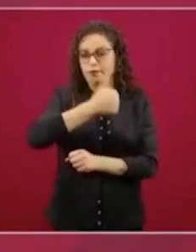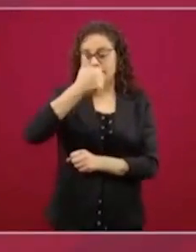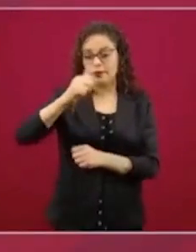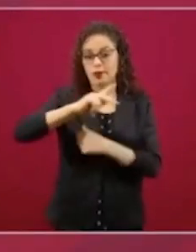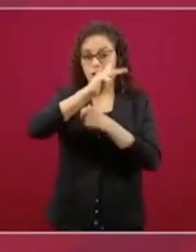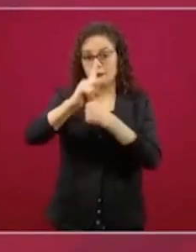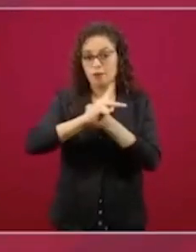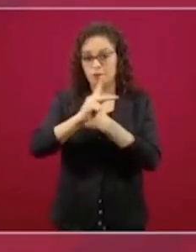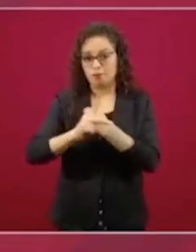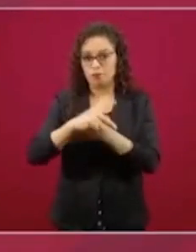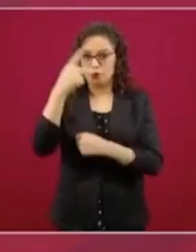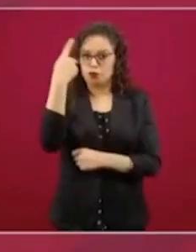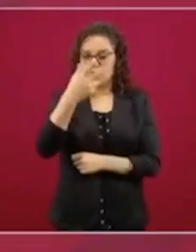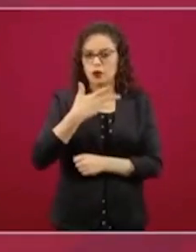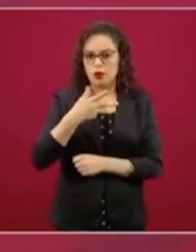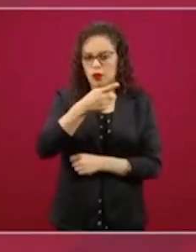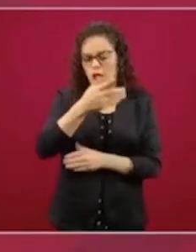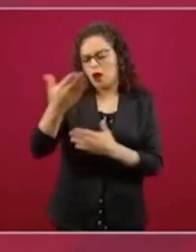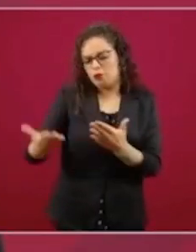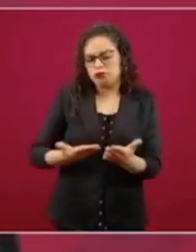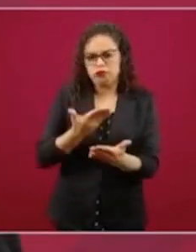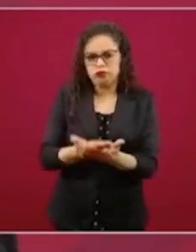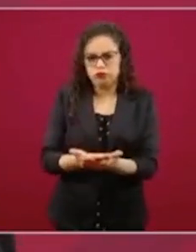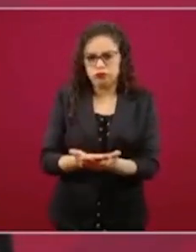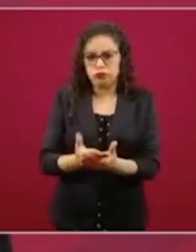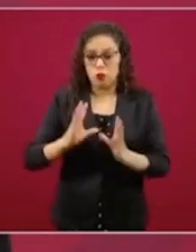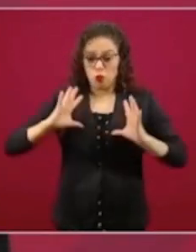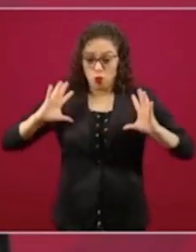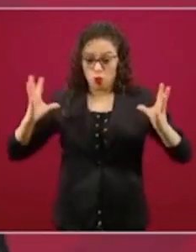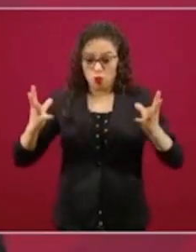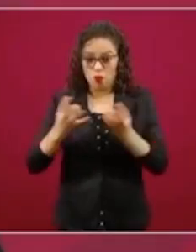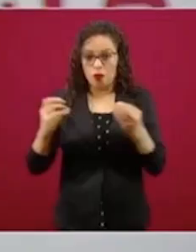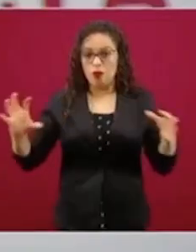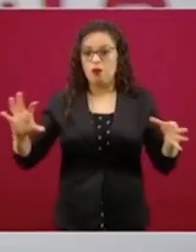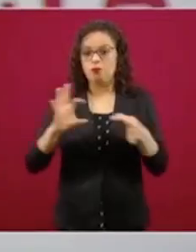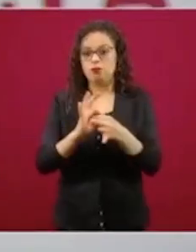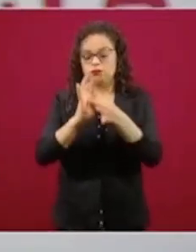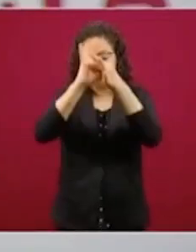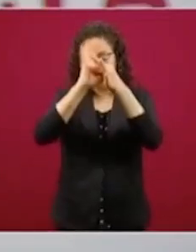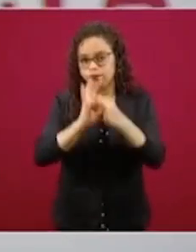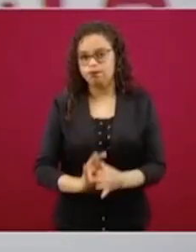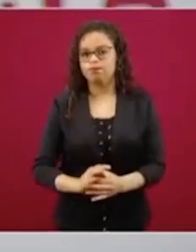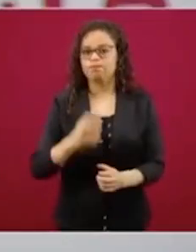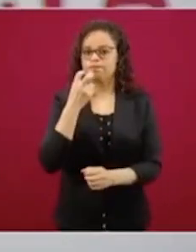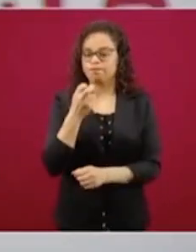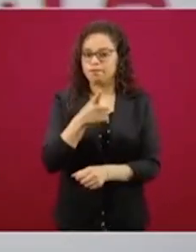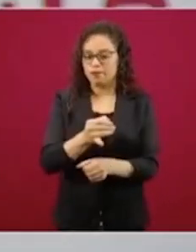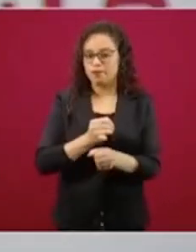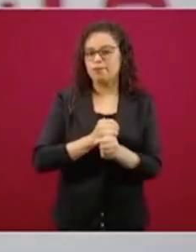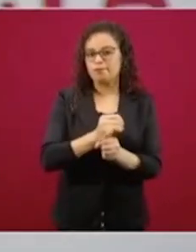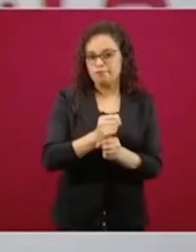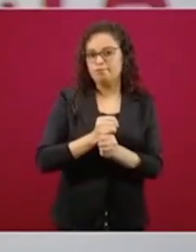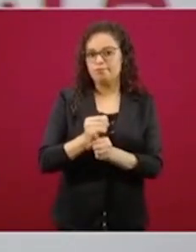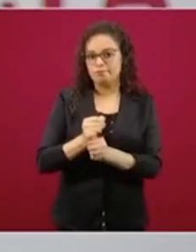proponga puedan en conjunto trabajar la investigación de las posibles